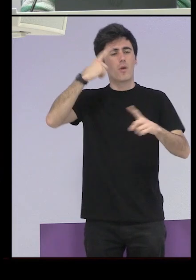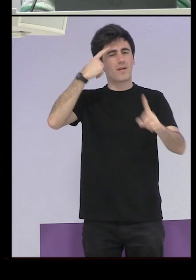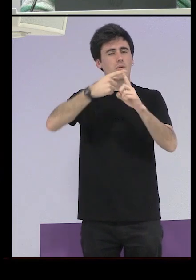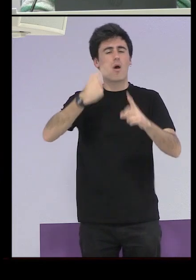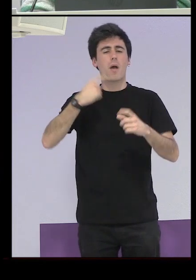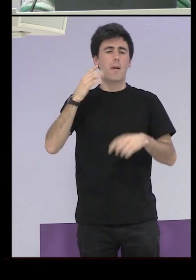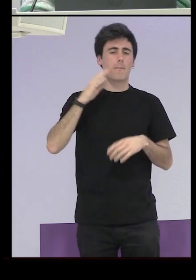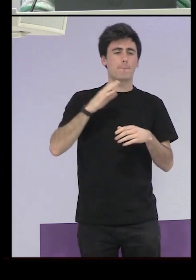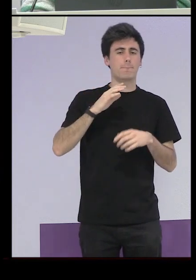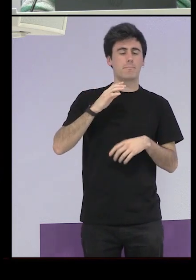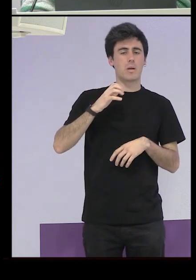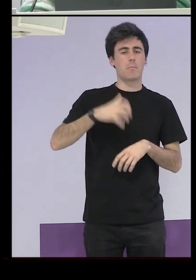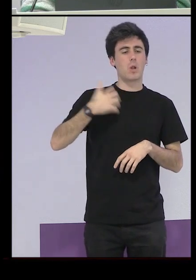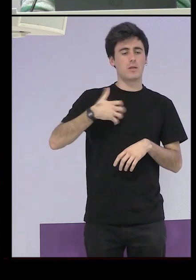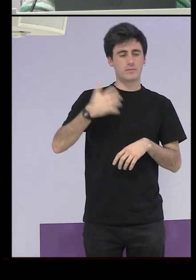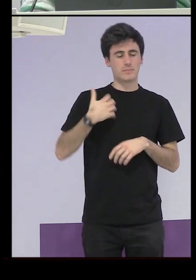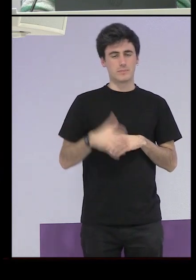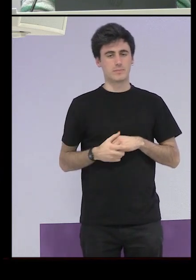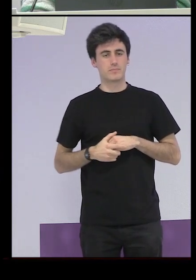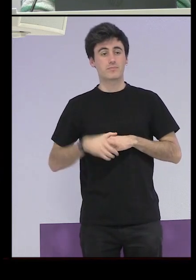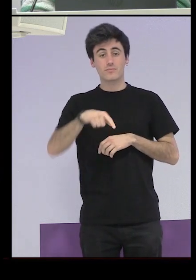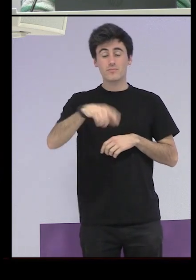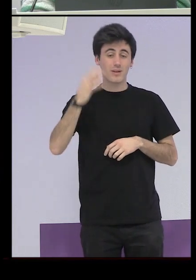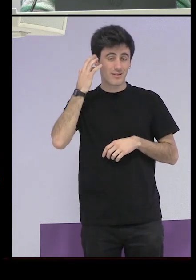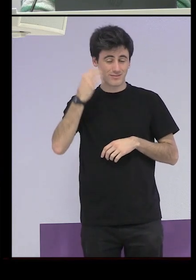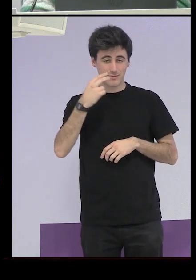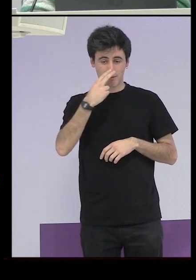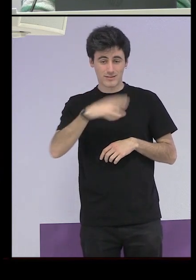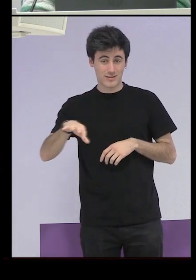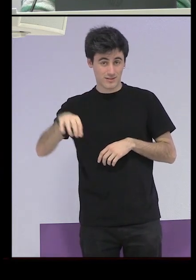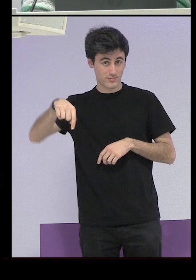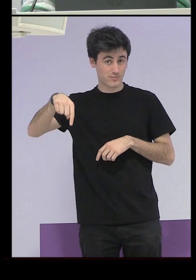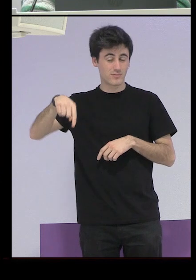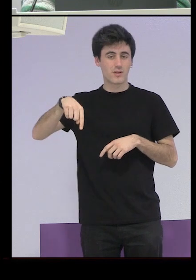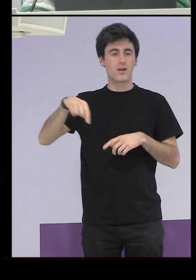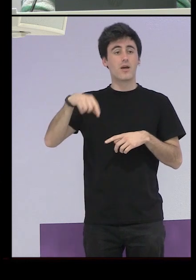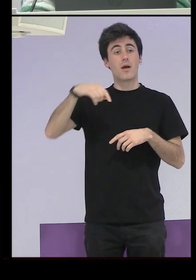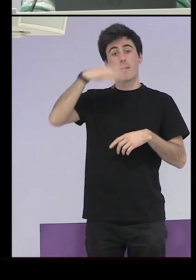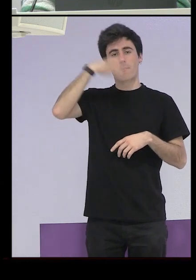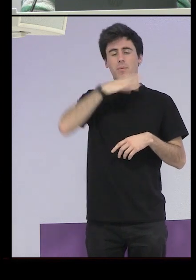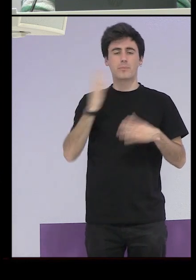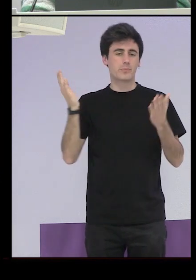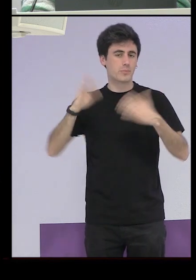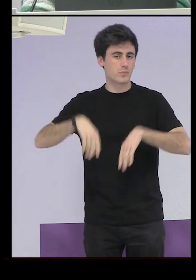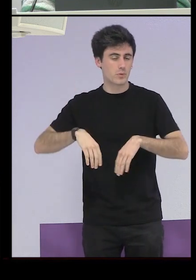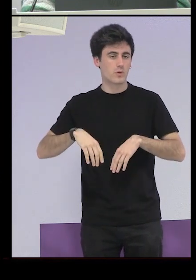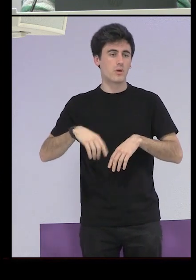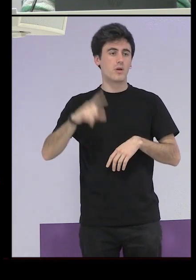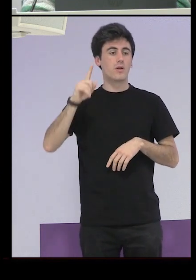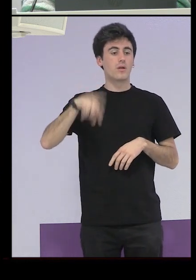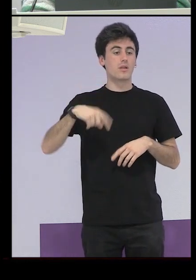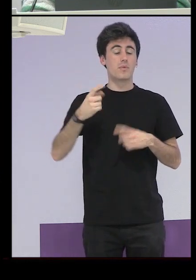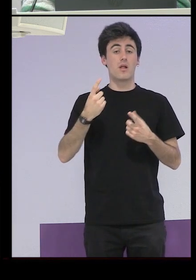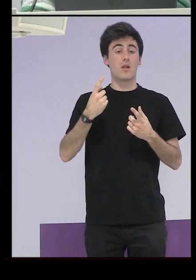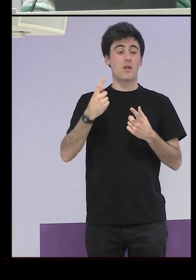de aquí que es huérfana de padre que a los 15 meses se disgustó con su novio y entonces hizo amistad con